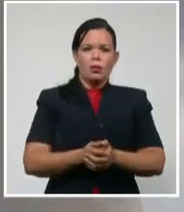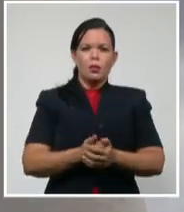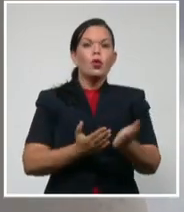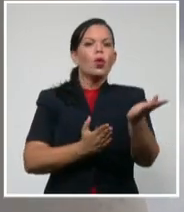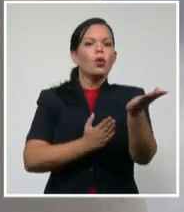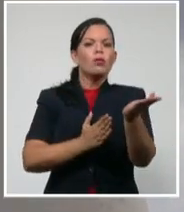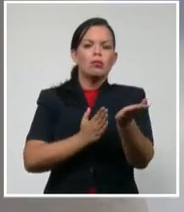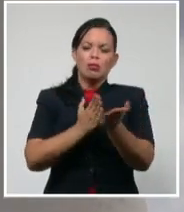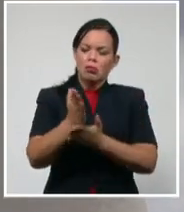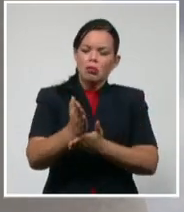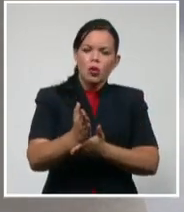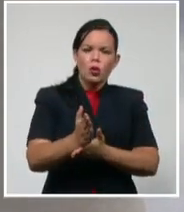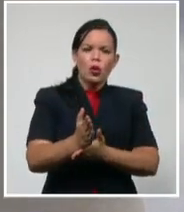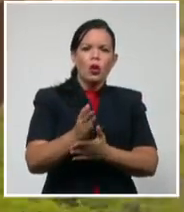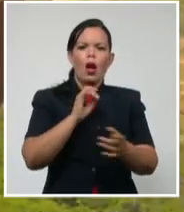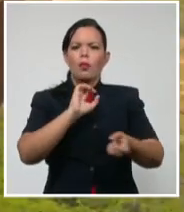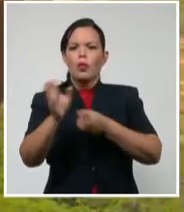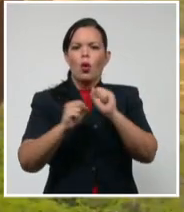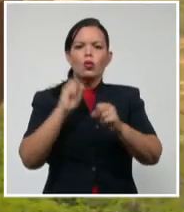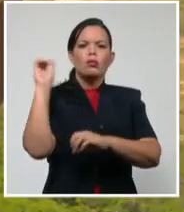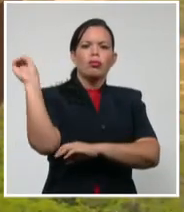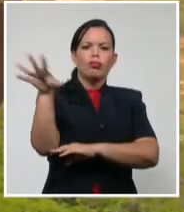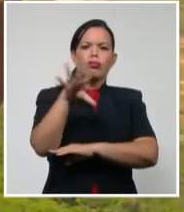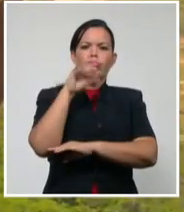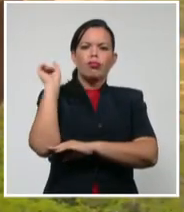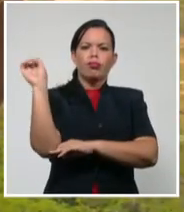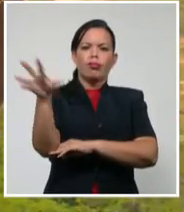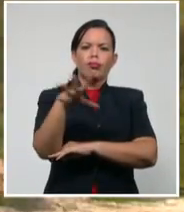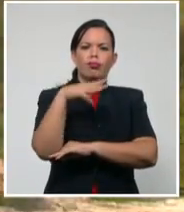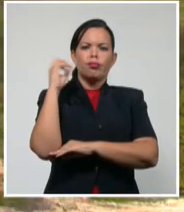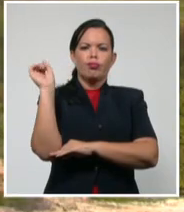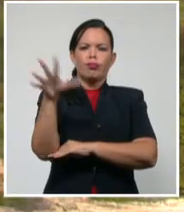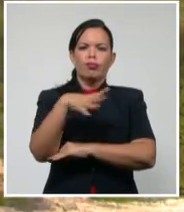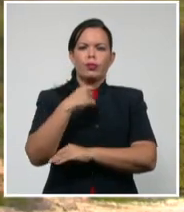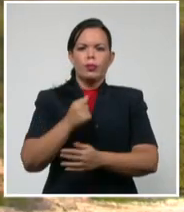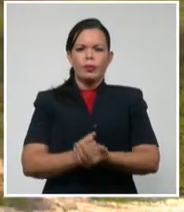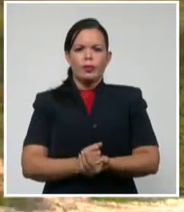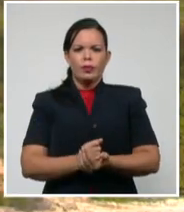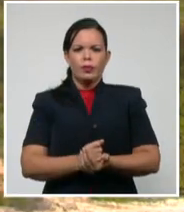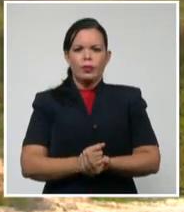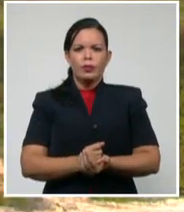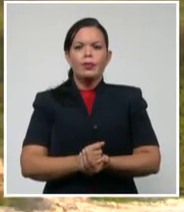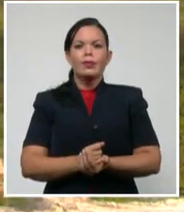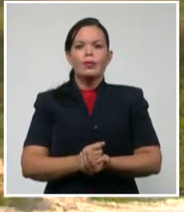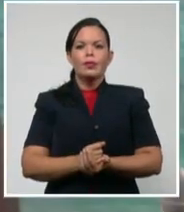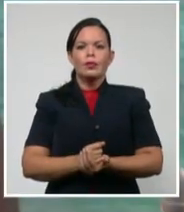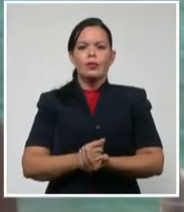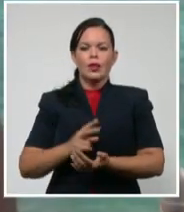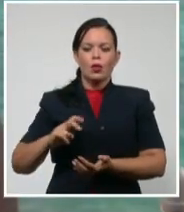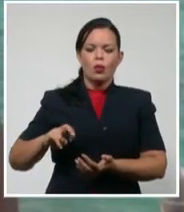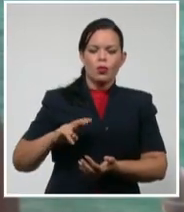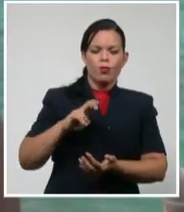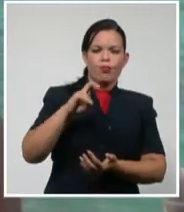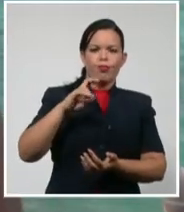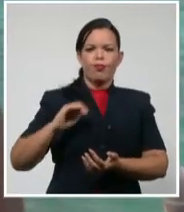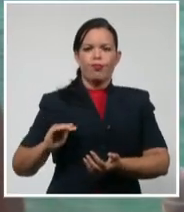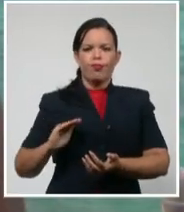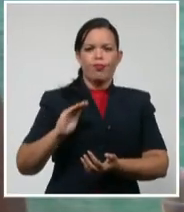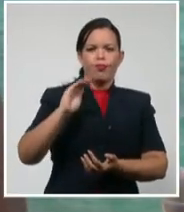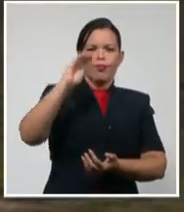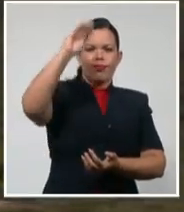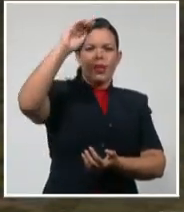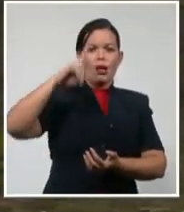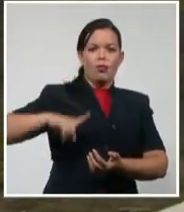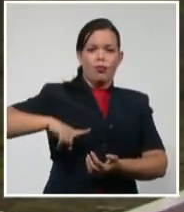faro de aquí de vigilancia. Desde la torre se descubre la naturaleza exuberante de una región que combina el azul del mar y